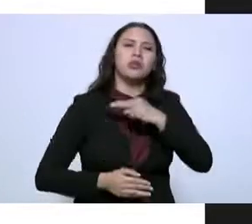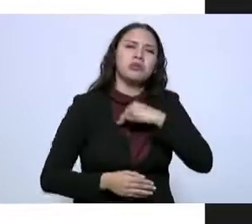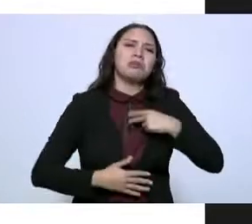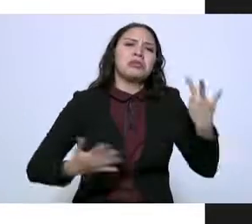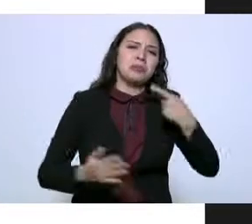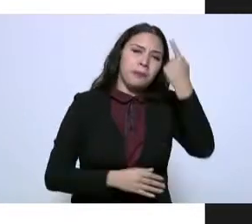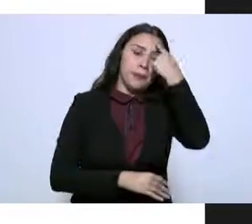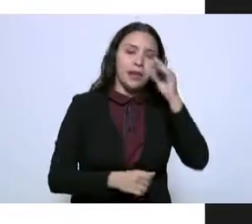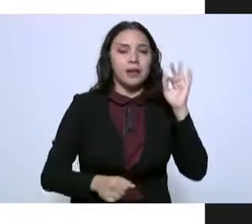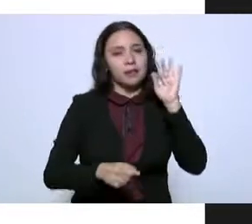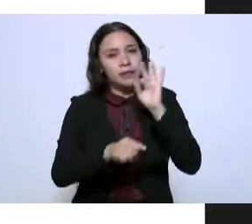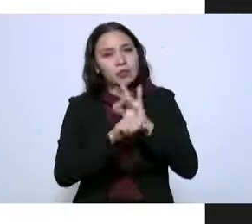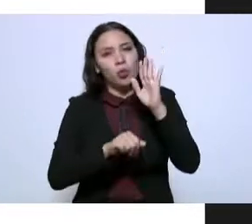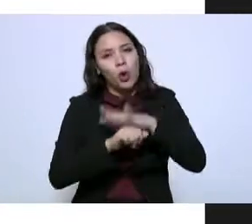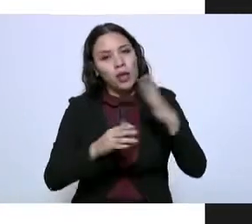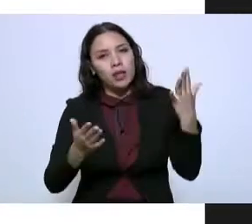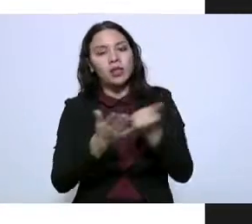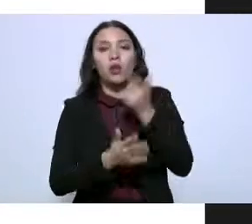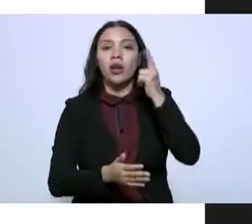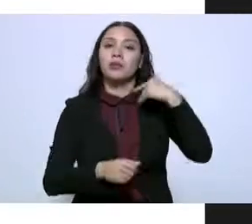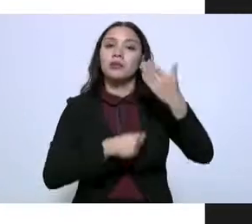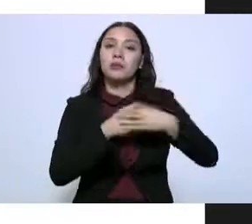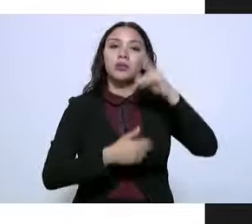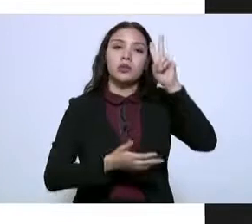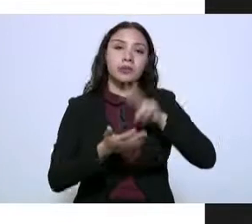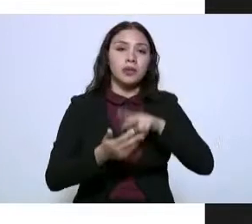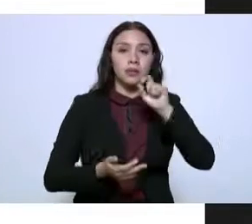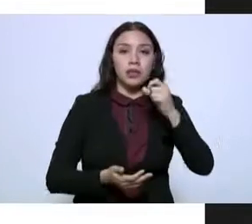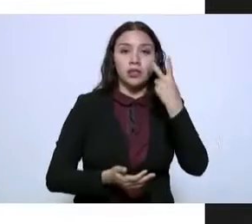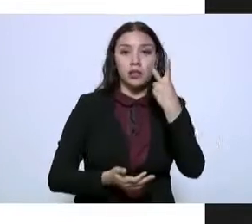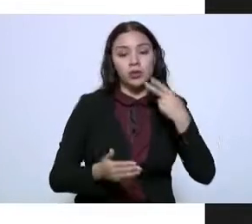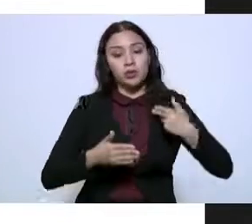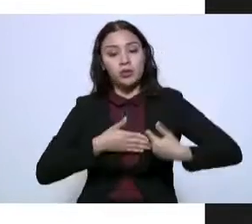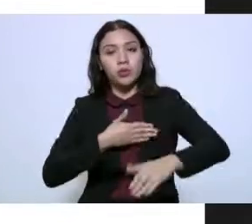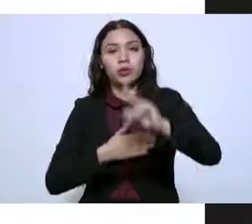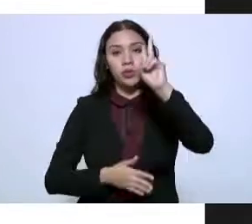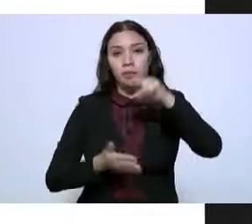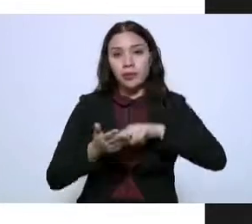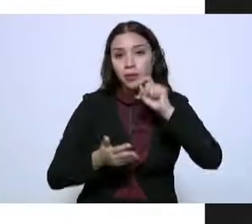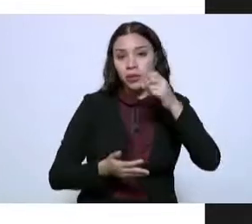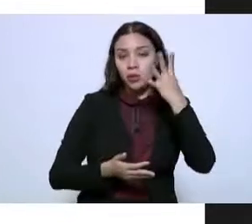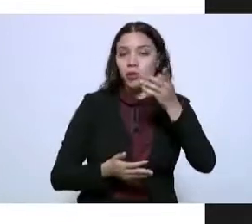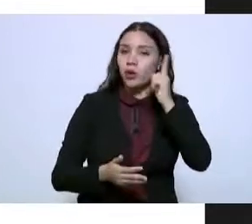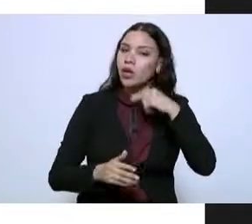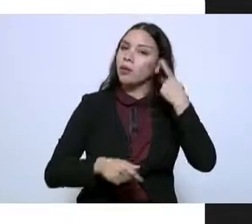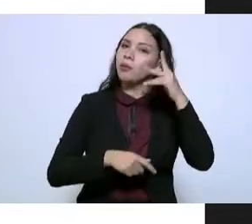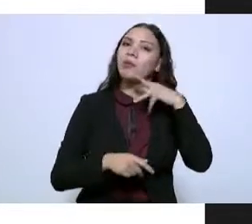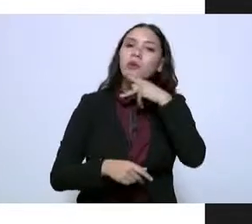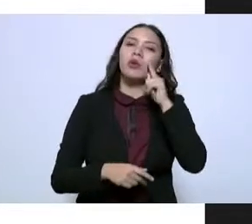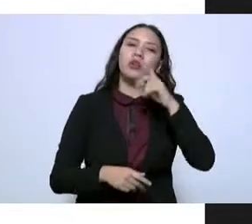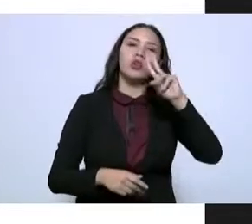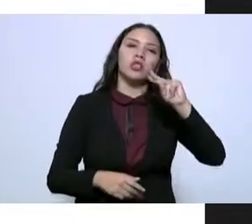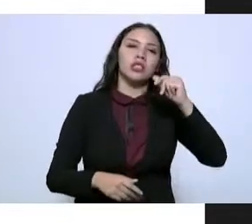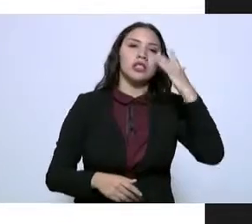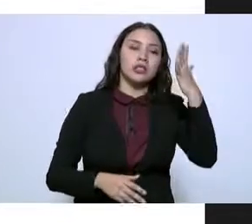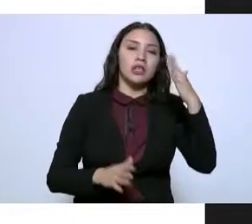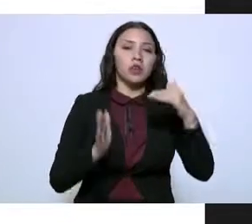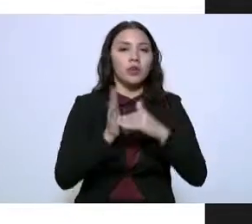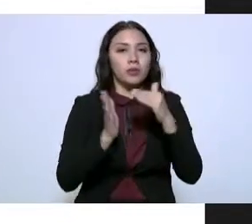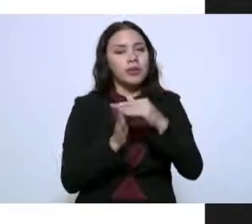llegara a una meta entre el 2022 al 2024 de colocación de créditos por el Infonavit de 85 mil